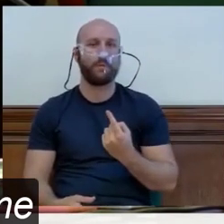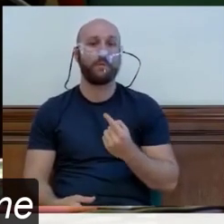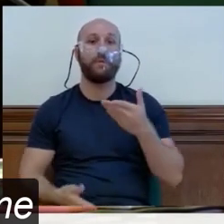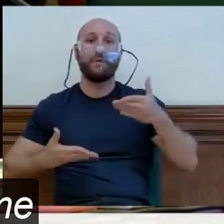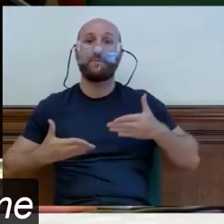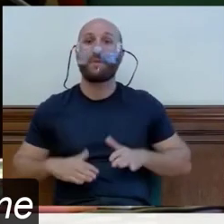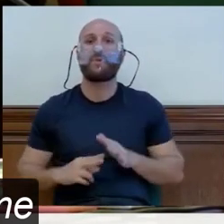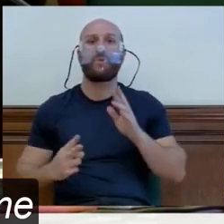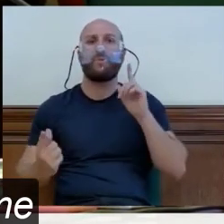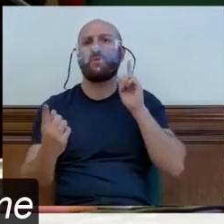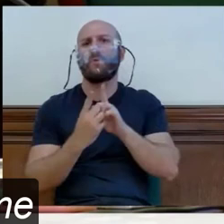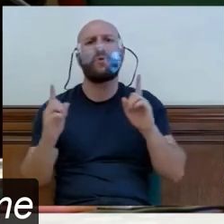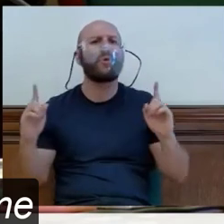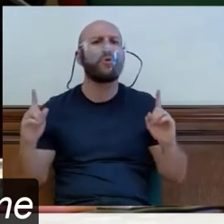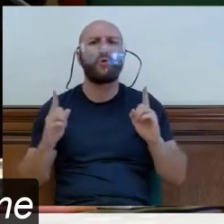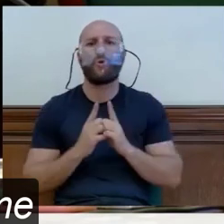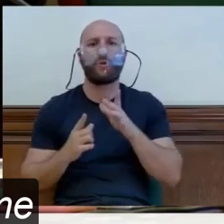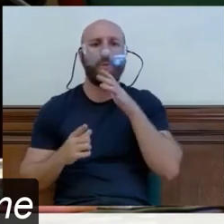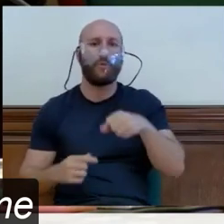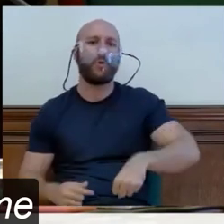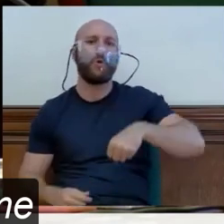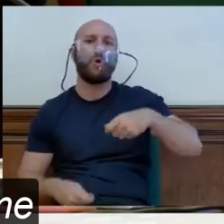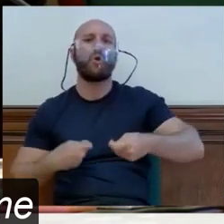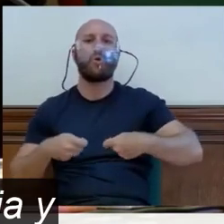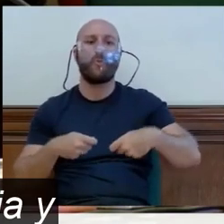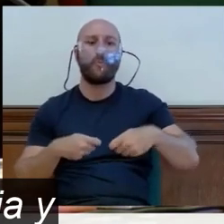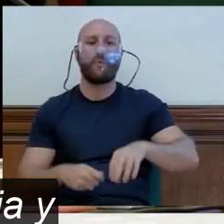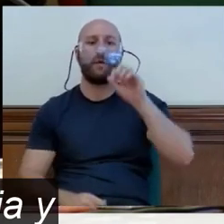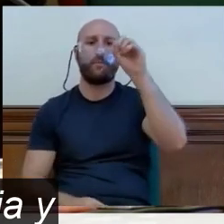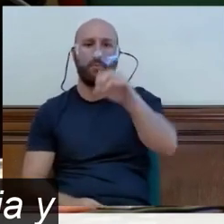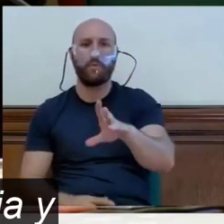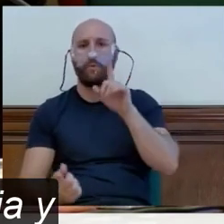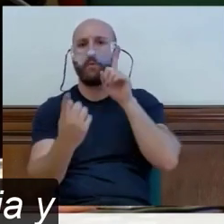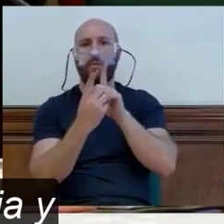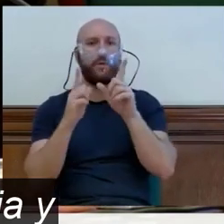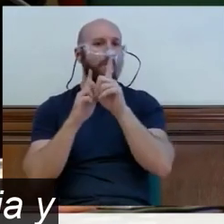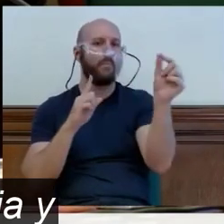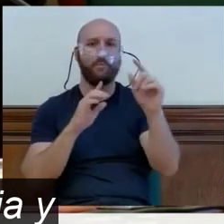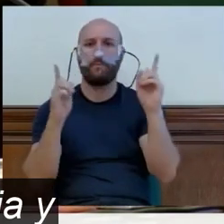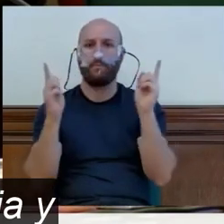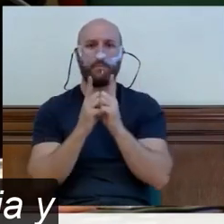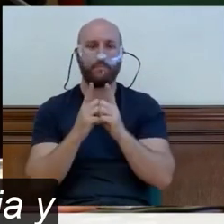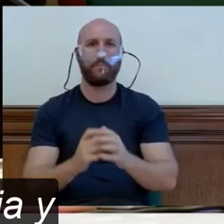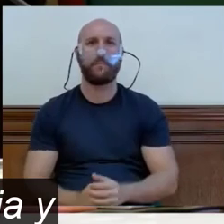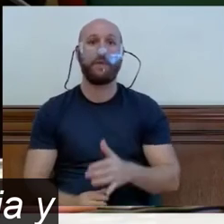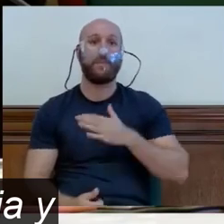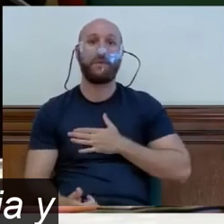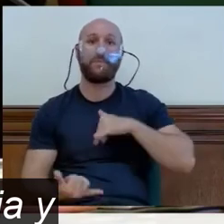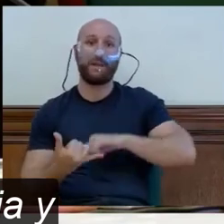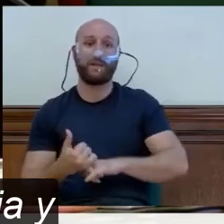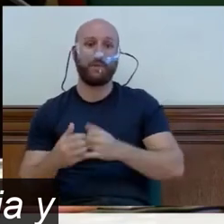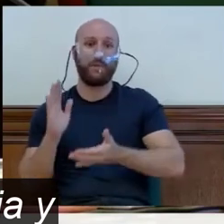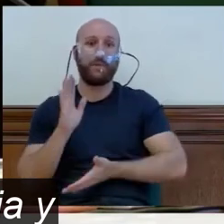momento cuando me deja la compra en el descansillo. Se llevaron a mi marido en una ambulancia